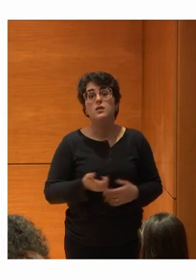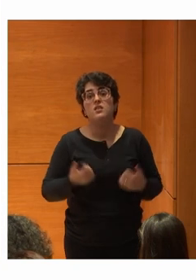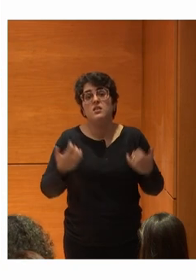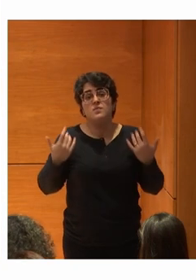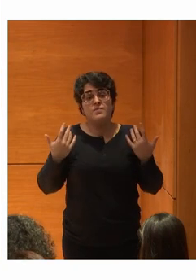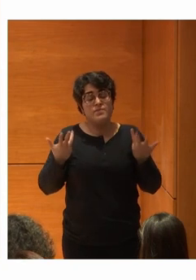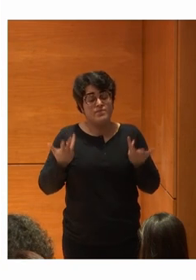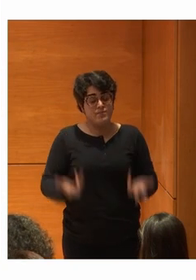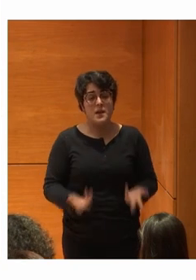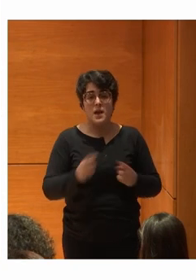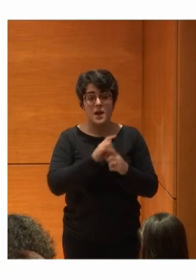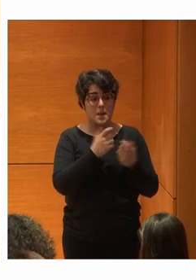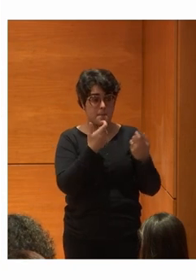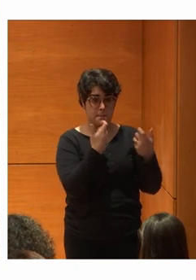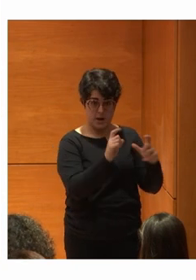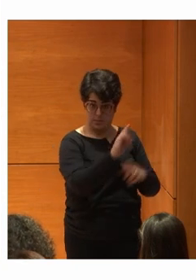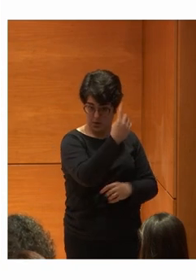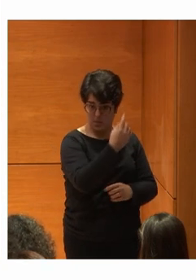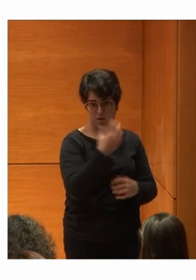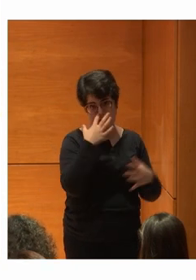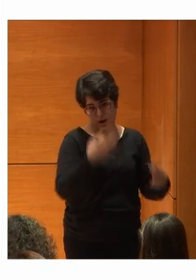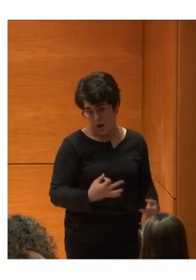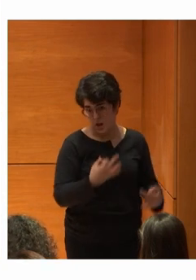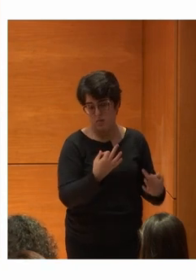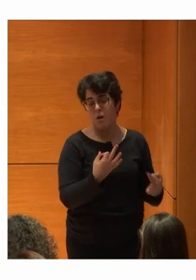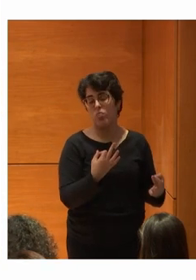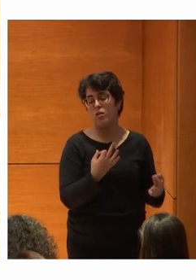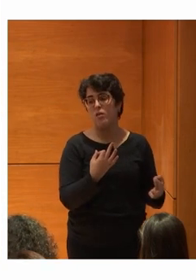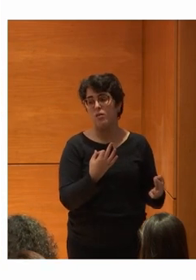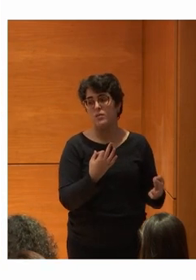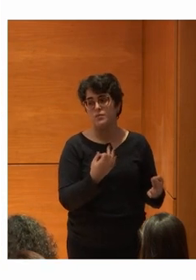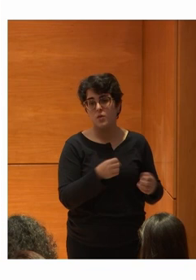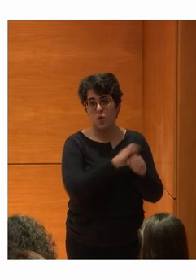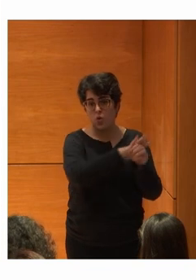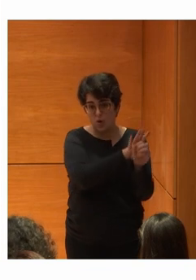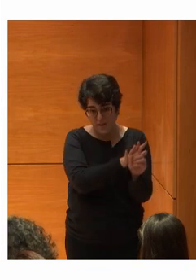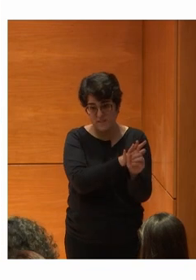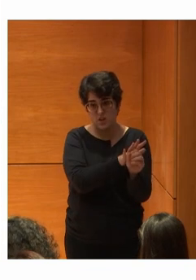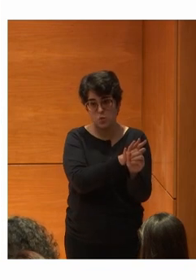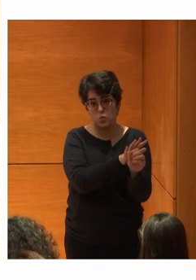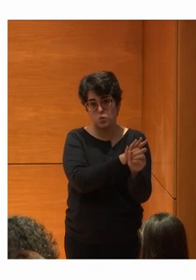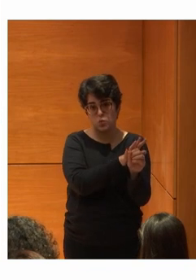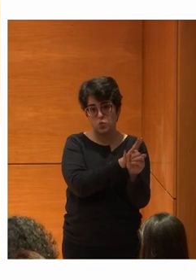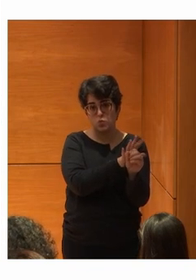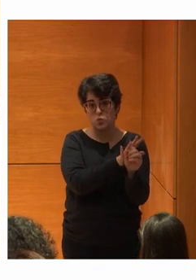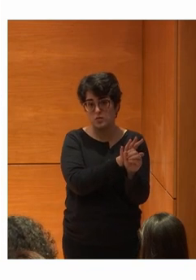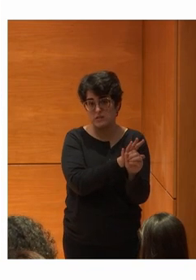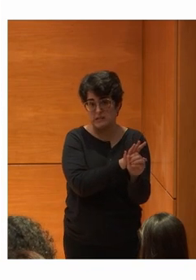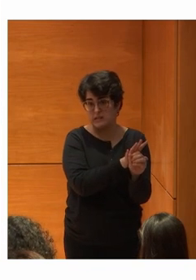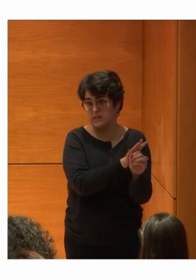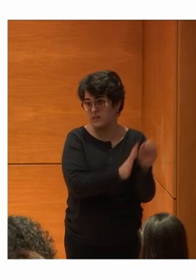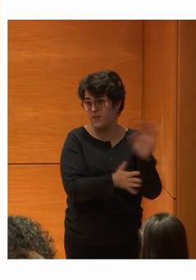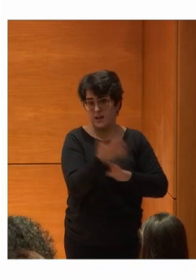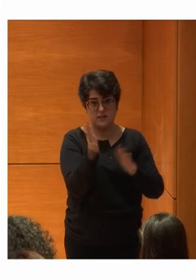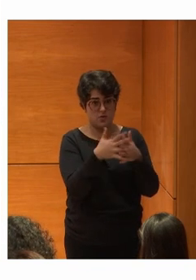En la primera parte Realmente En el COVID Pues mira O sea la